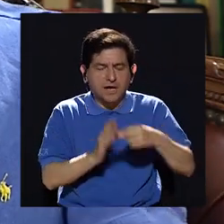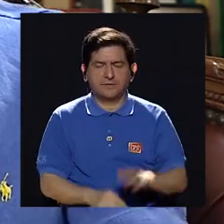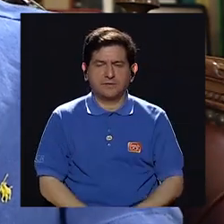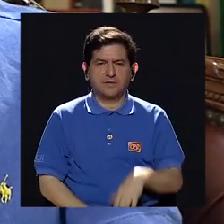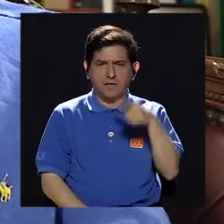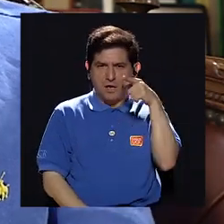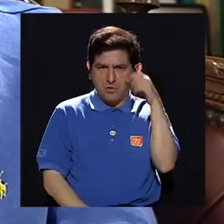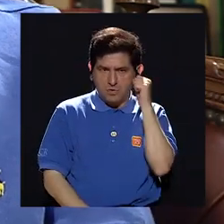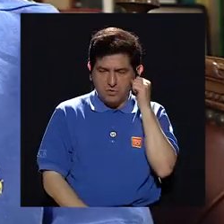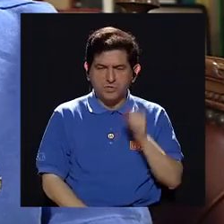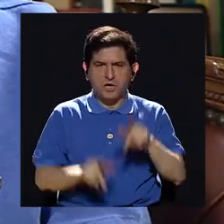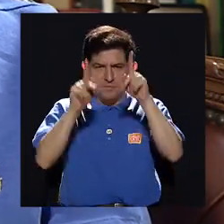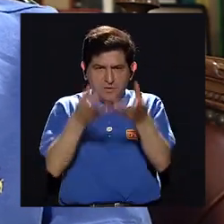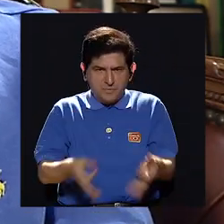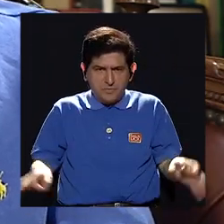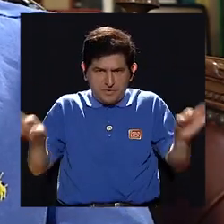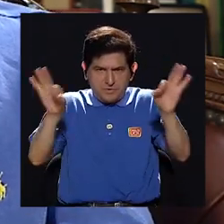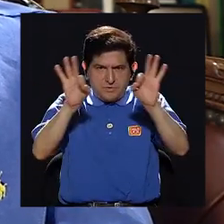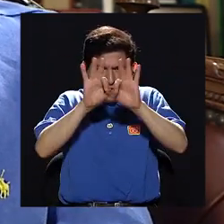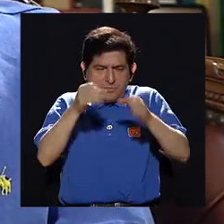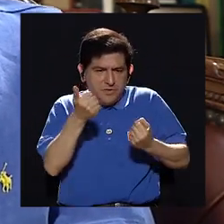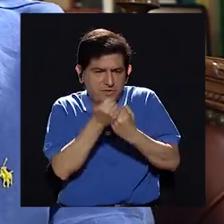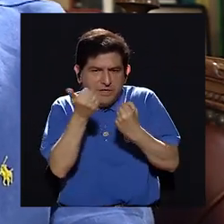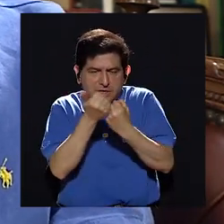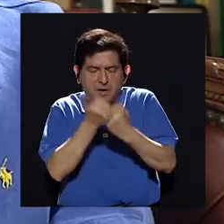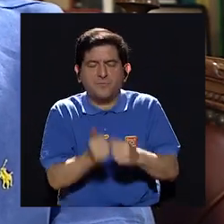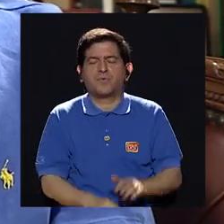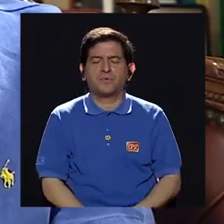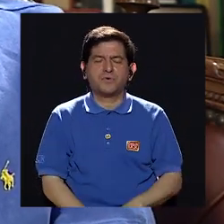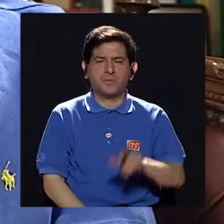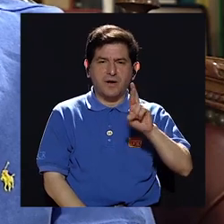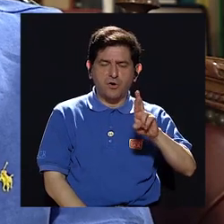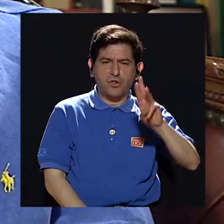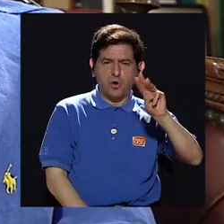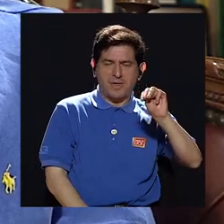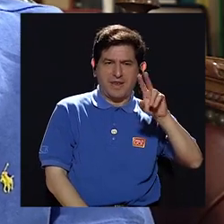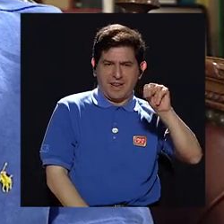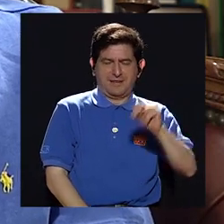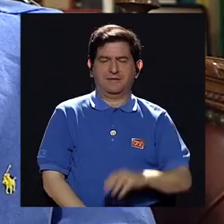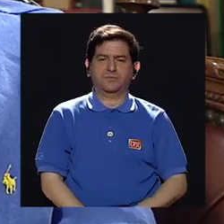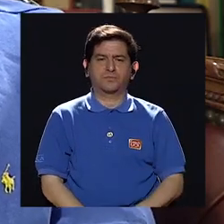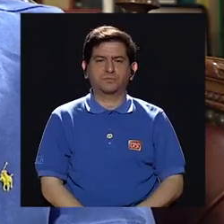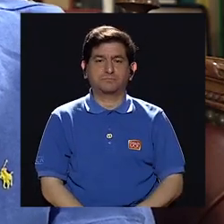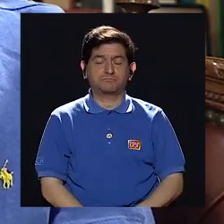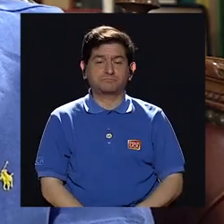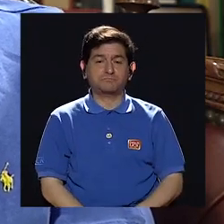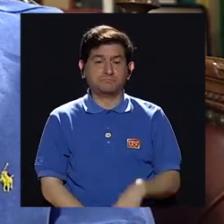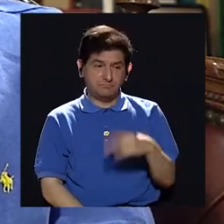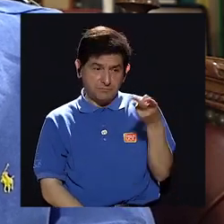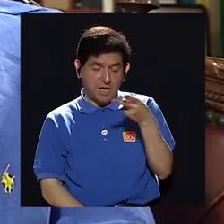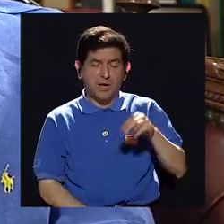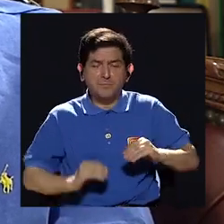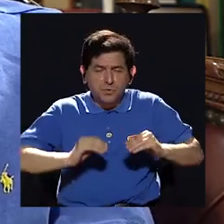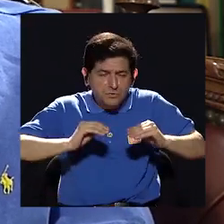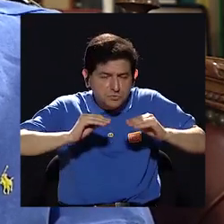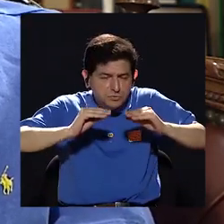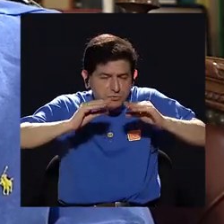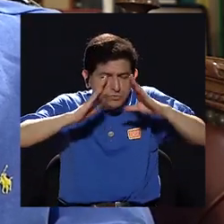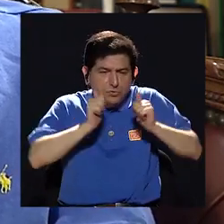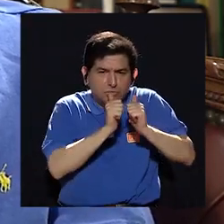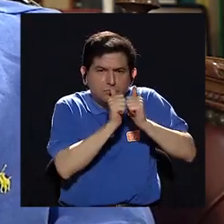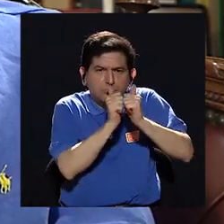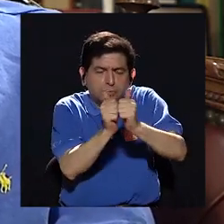Guillermo como era la mano derecha Don Rodrigo Madrigal ellos estuvieron esa madrugada